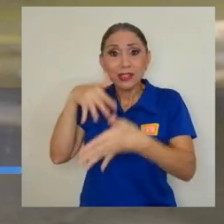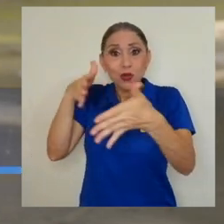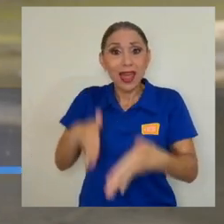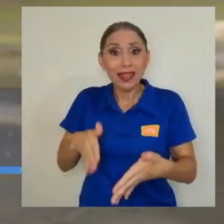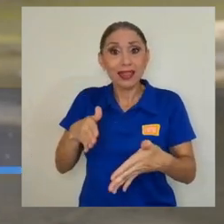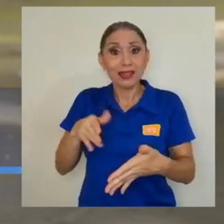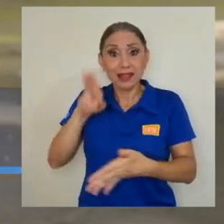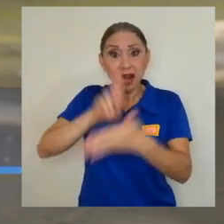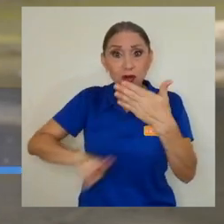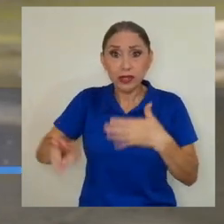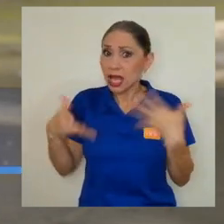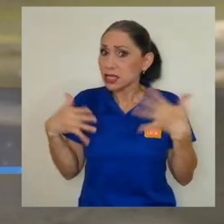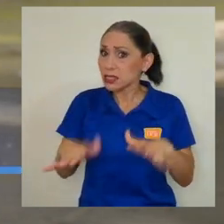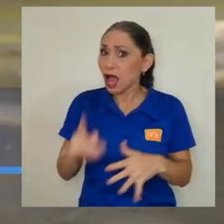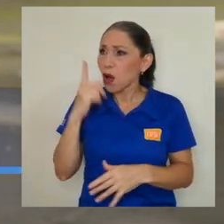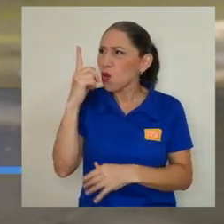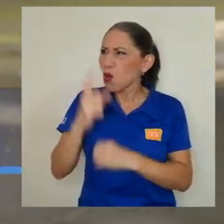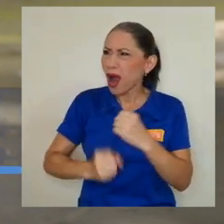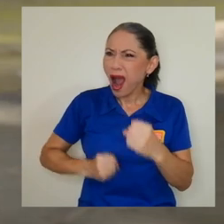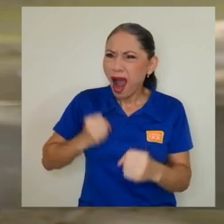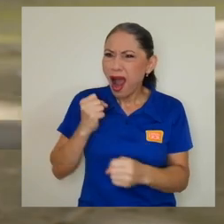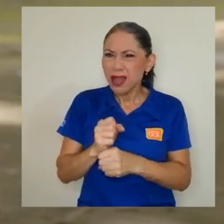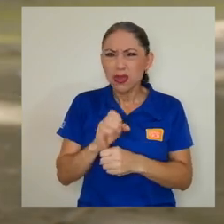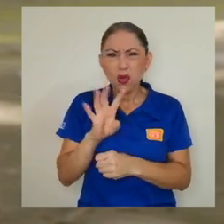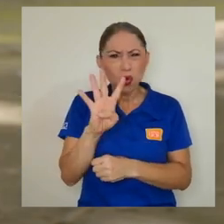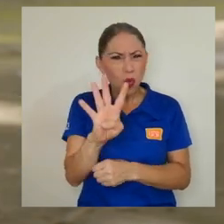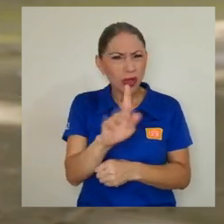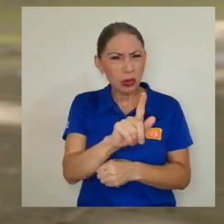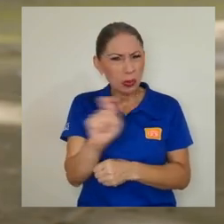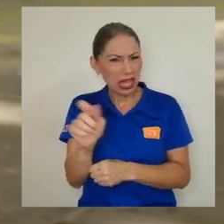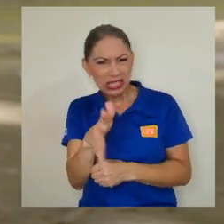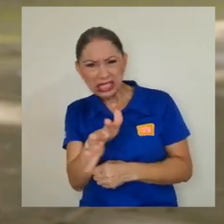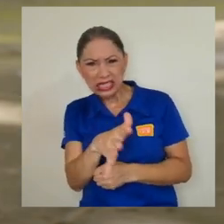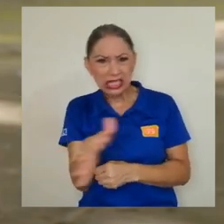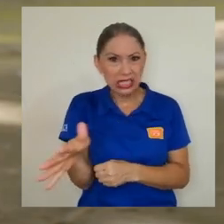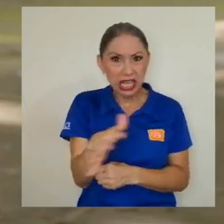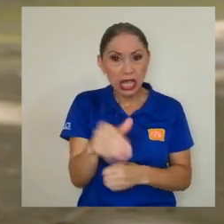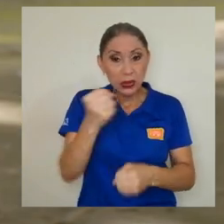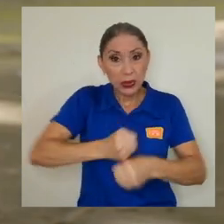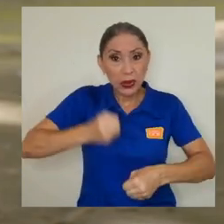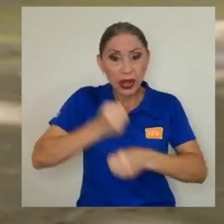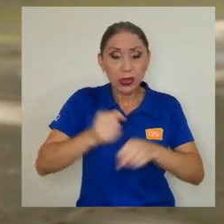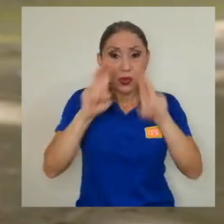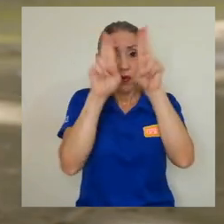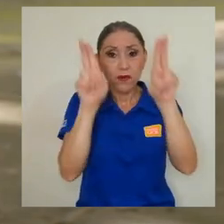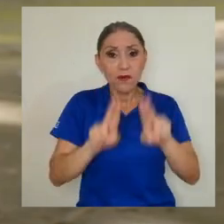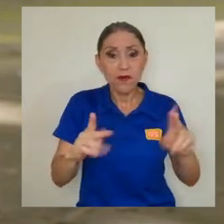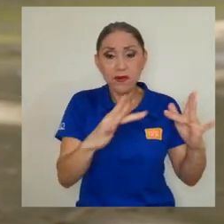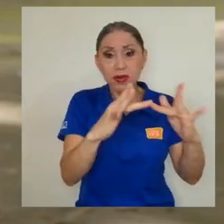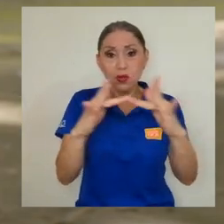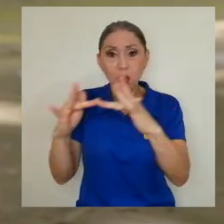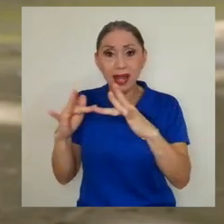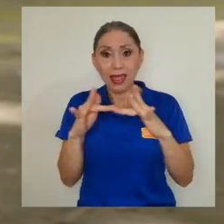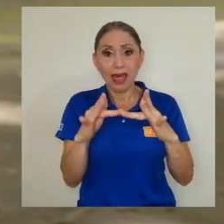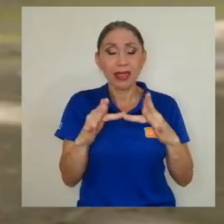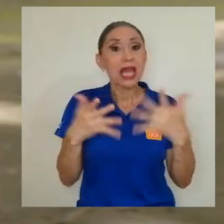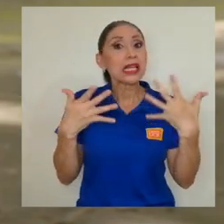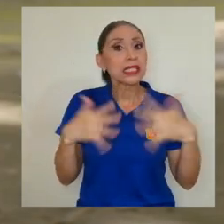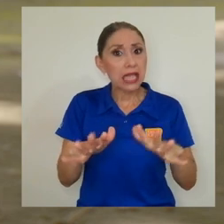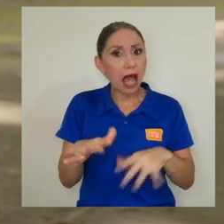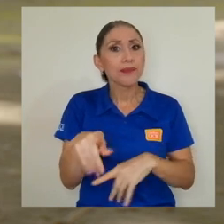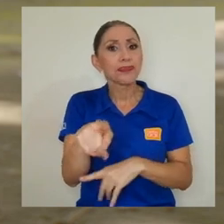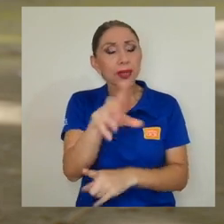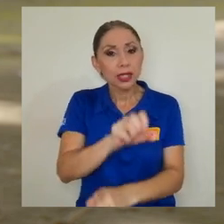ya después de un año y cuatro o cinco meses de estar en la virtualidad, se ha convertido parece en una situación